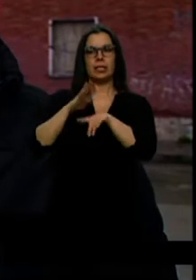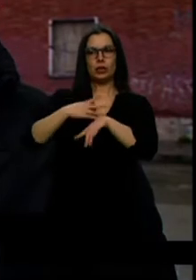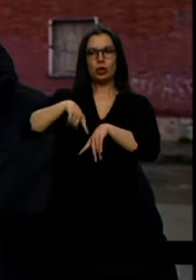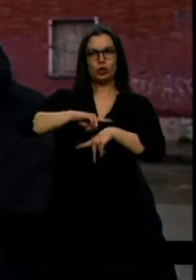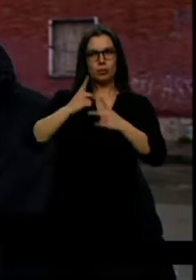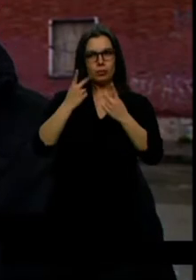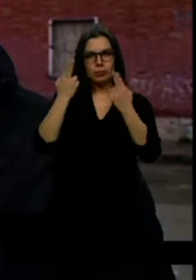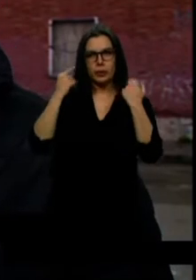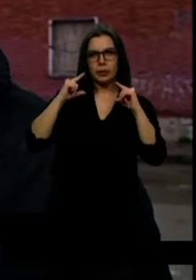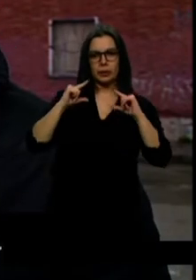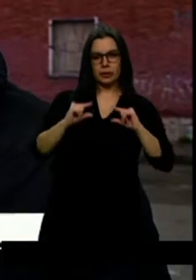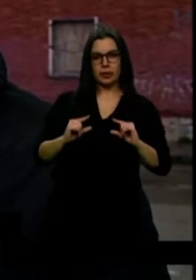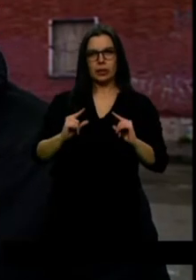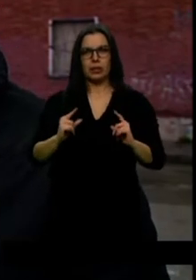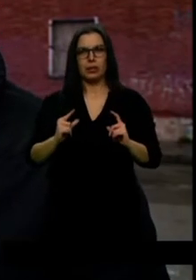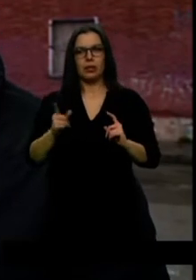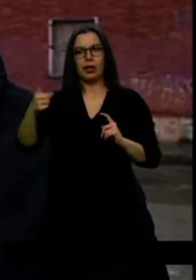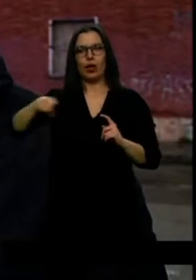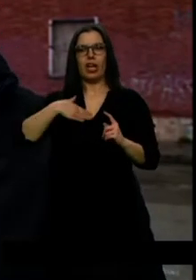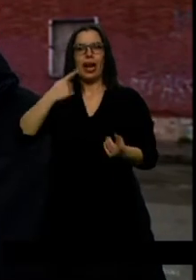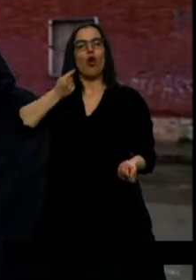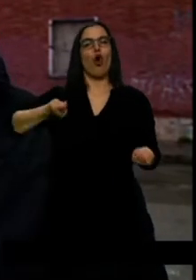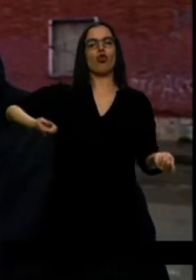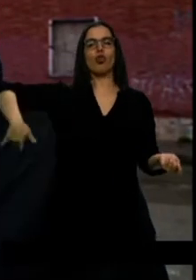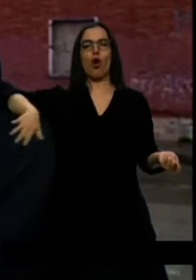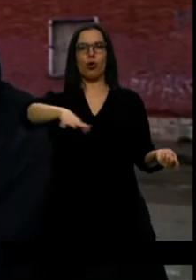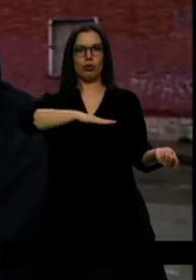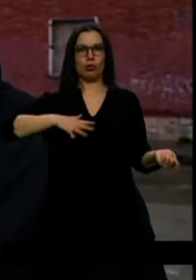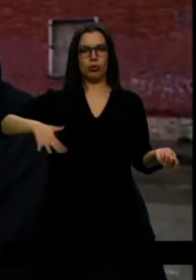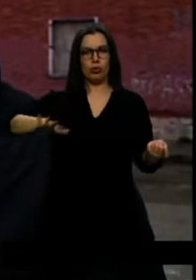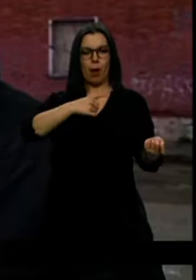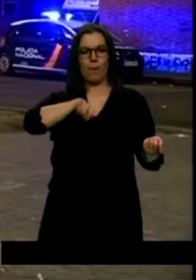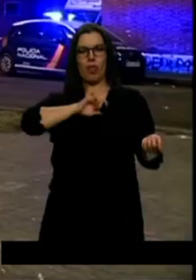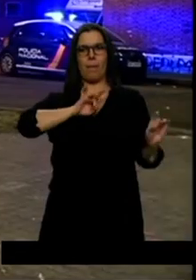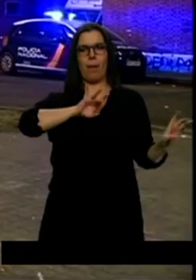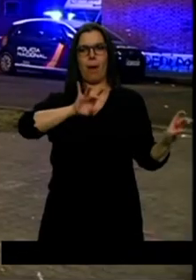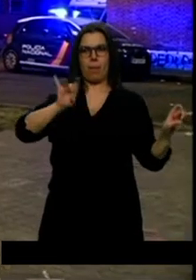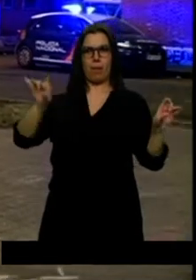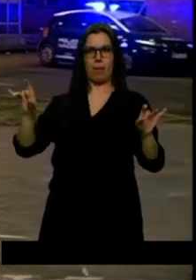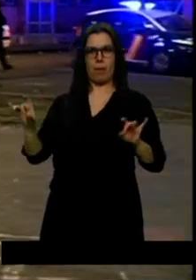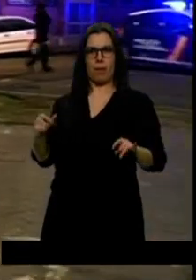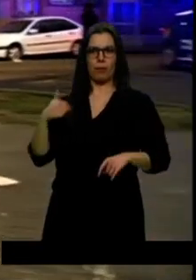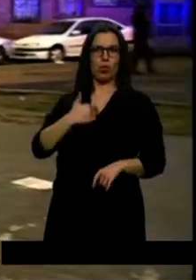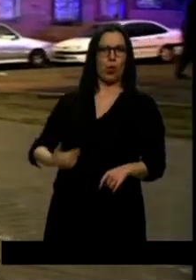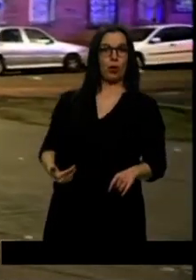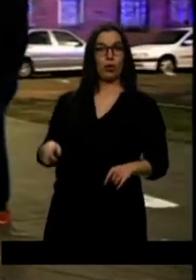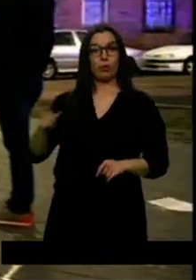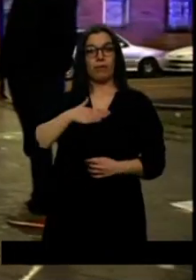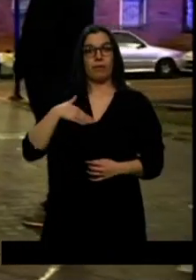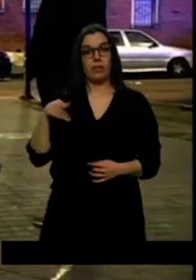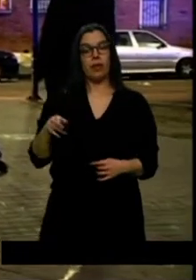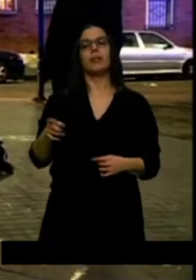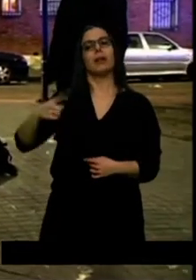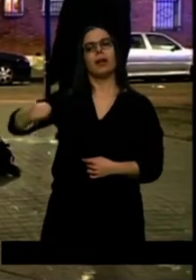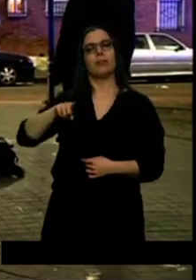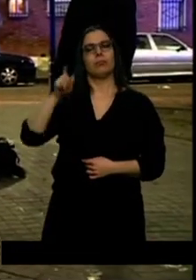que es dominar el barrio, que no haya presencia policial en este barrio y ser ellos los dueños. Dan la cara para aclarar lo sucedido el pasado fin